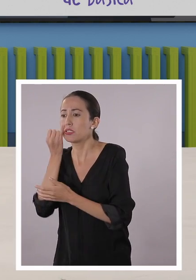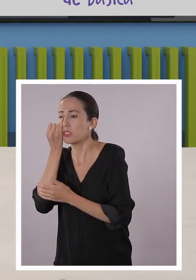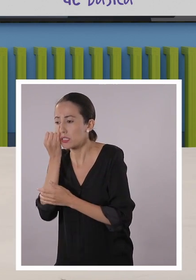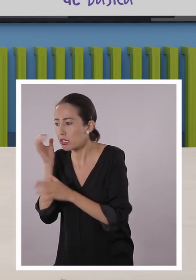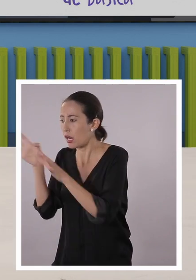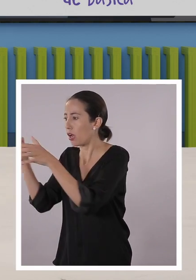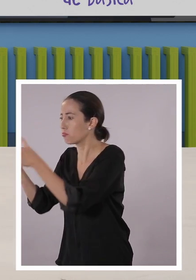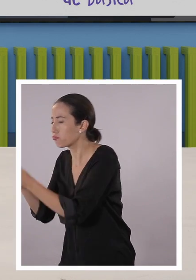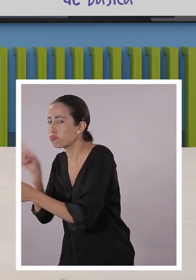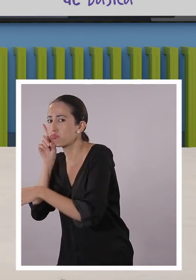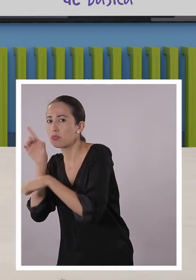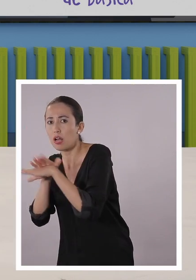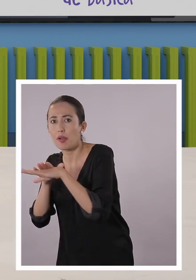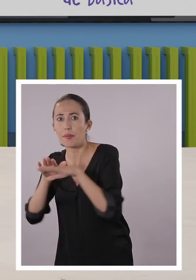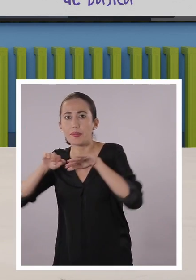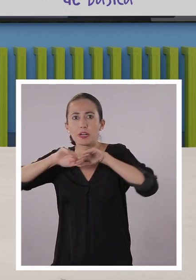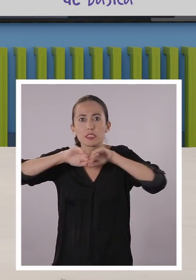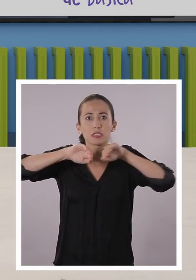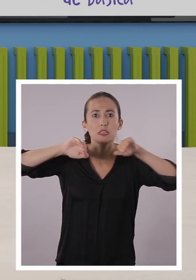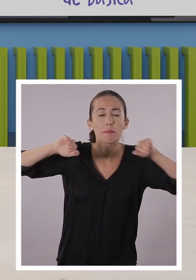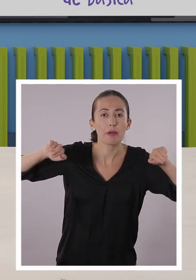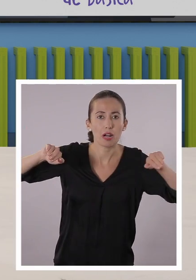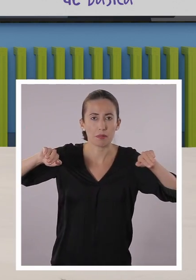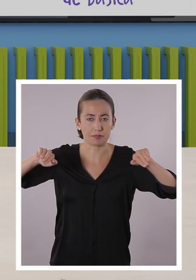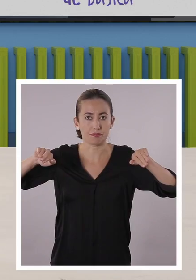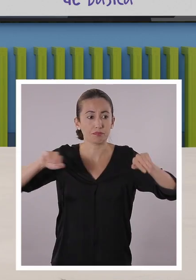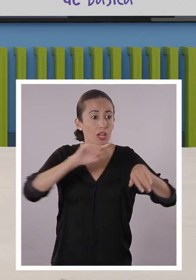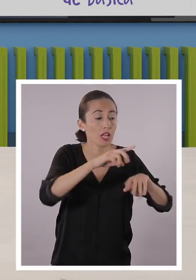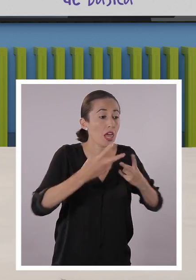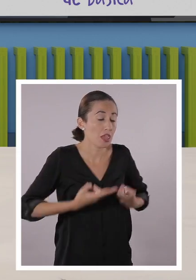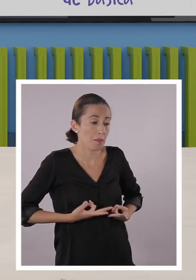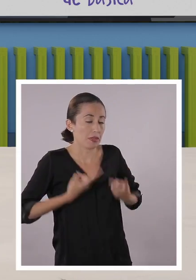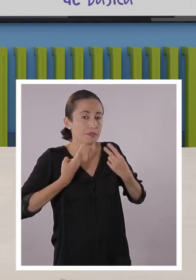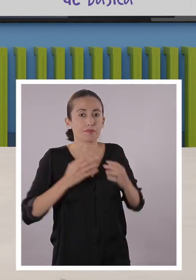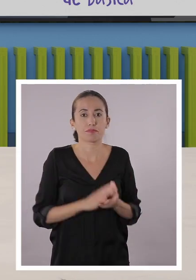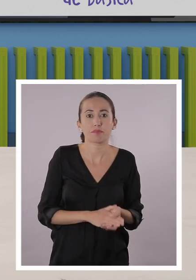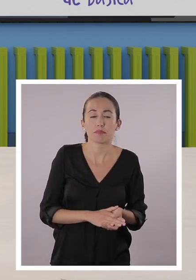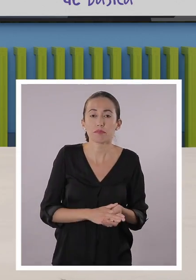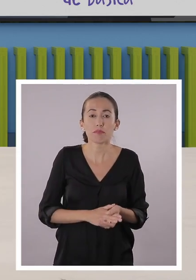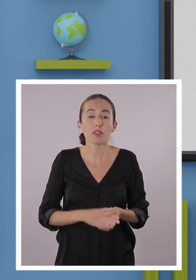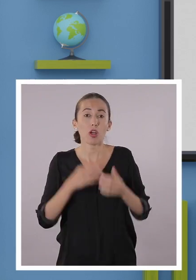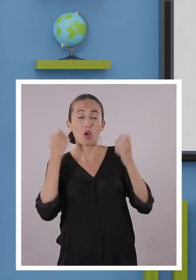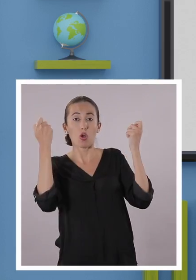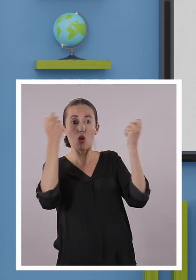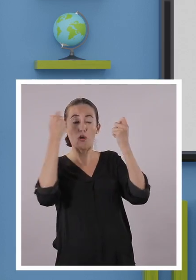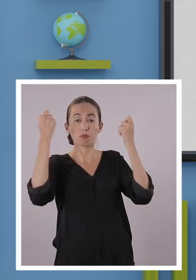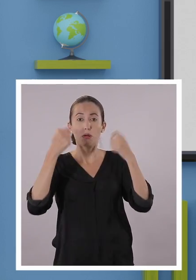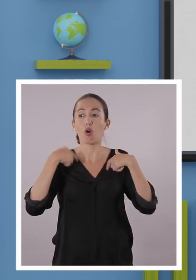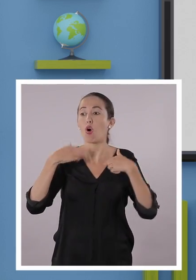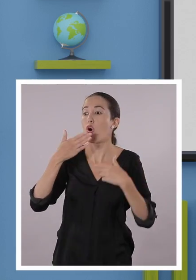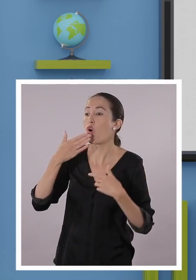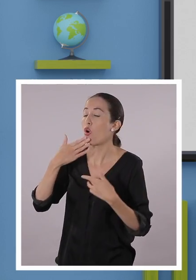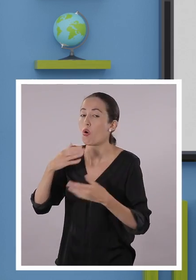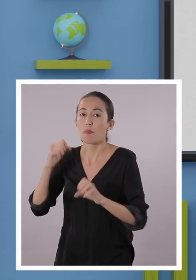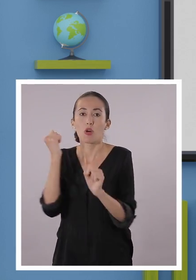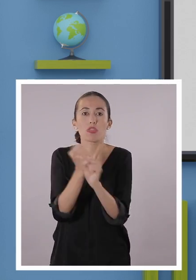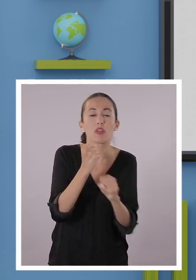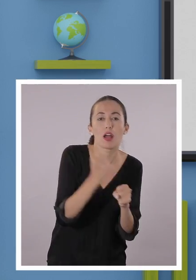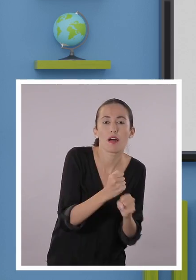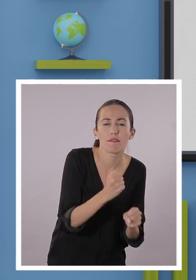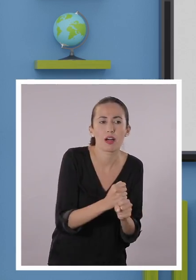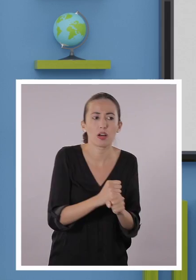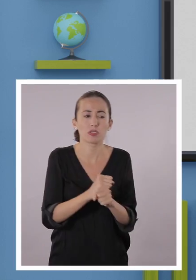afrodescendiente. Todas estas diferencias marcaban cómo vivías tu vida. Por ejemplo, desde cómo te divertías hasta qué